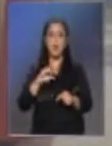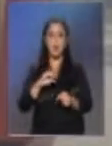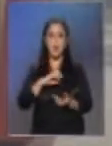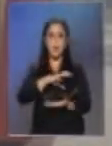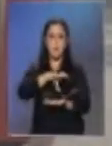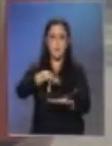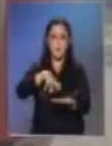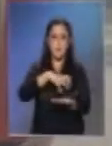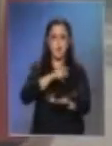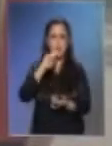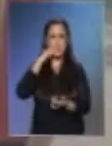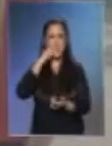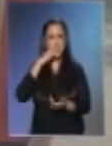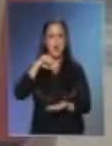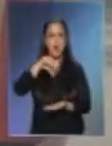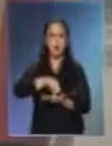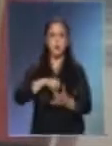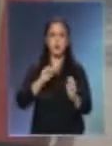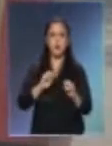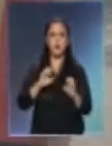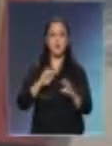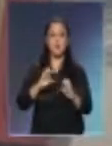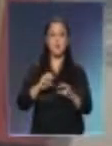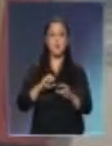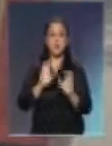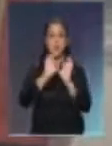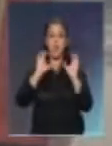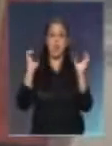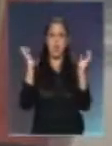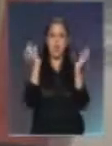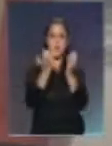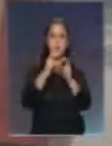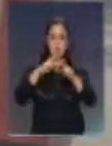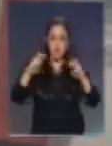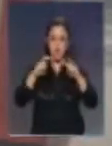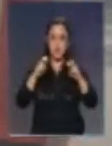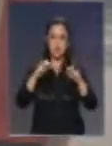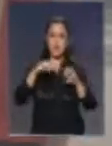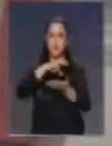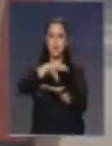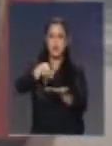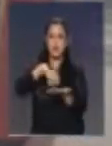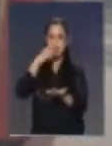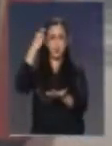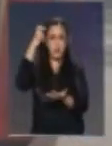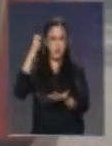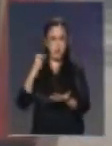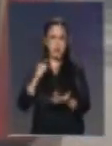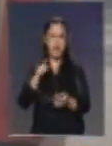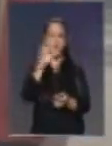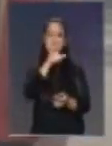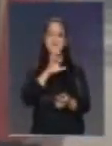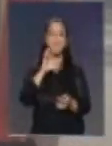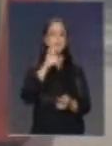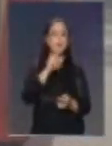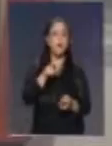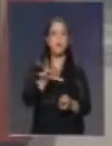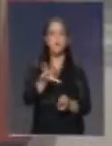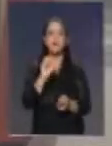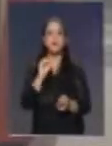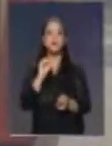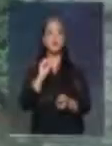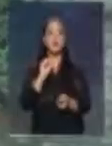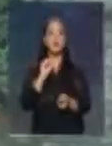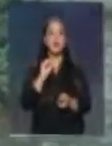El ecoparque es el centro de educación ambiental e investigación de la comuna de Peñalolén, y lo que busca principalmente es ser un